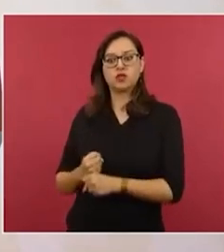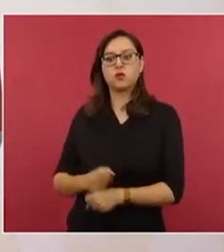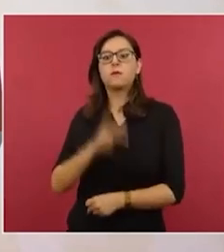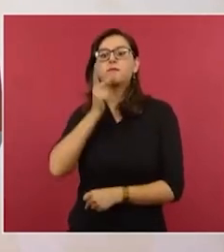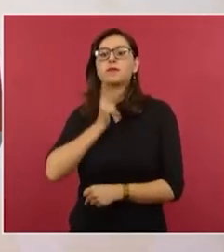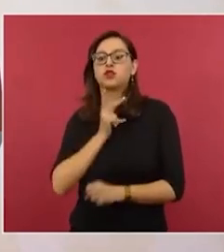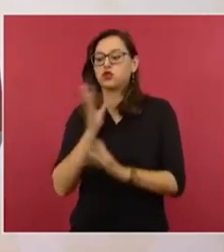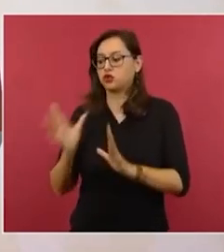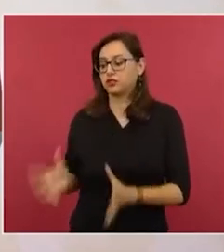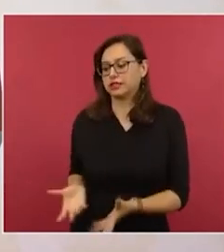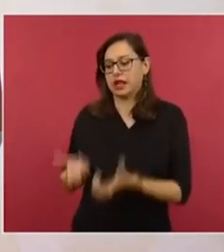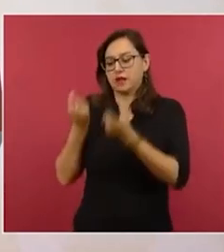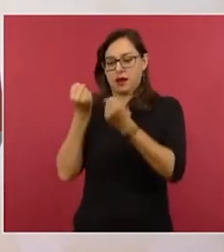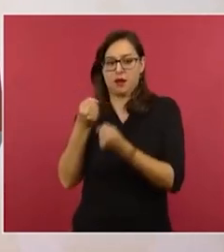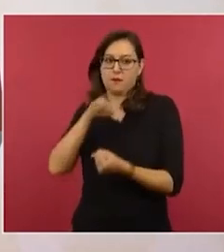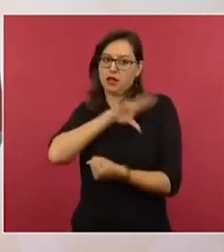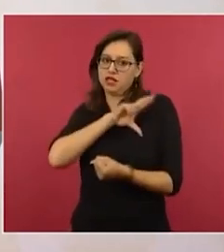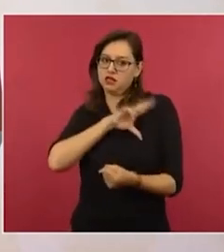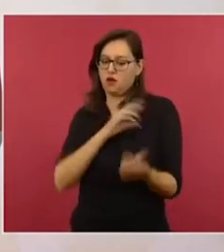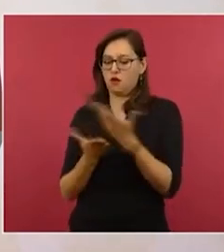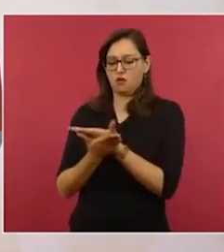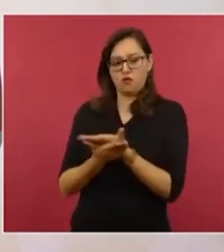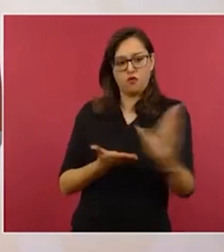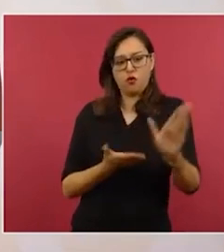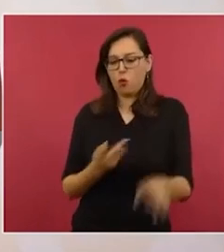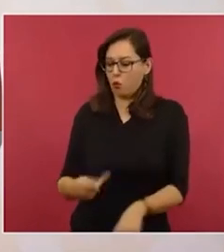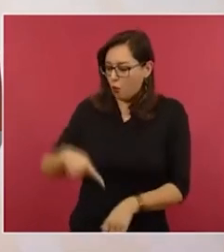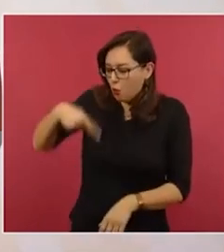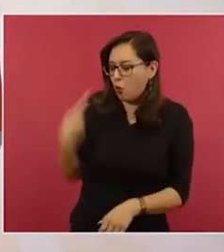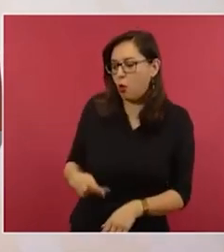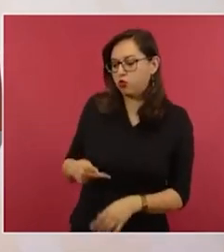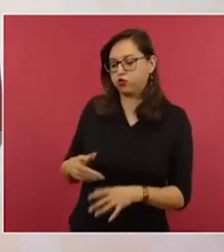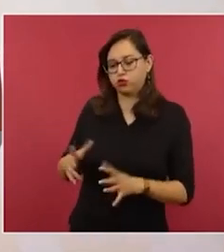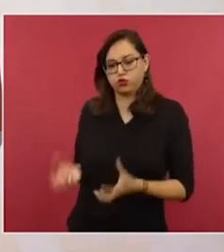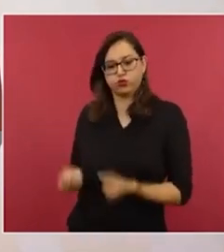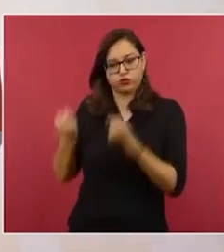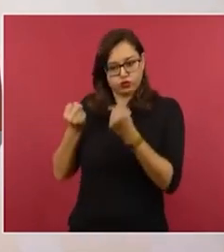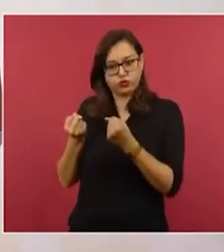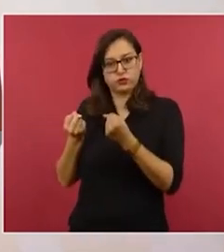a la política de general Cárdenas